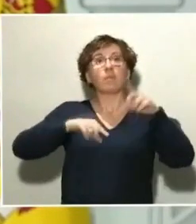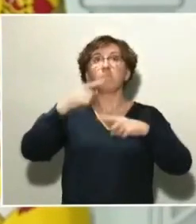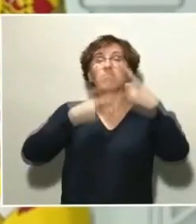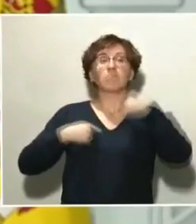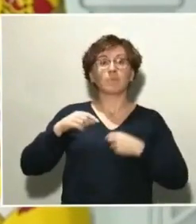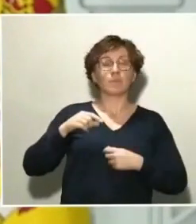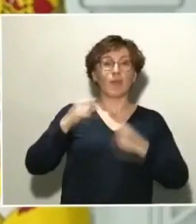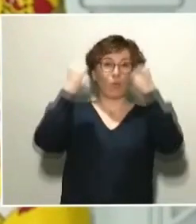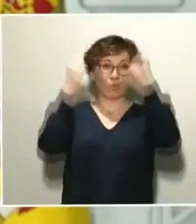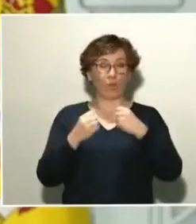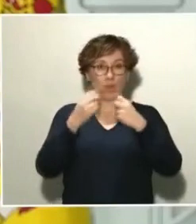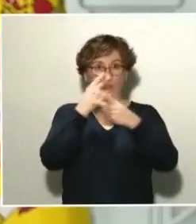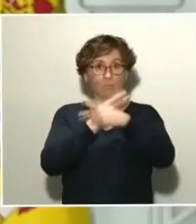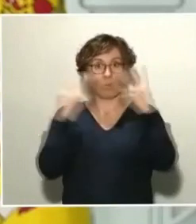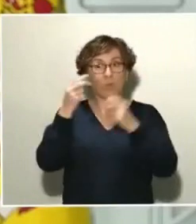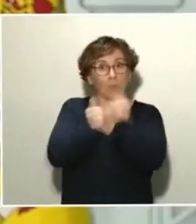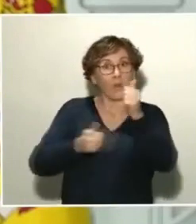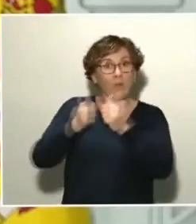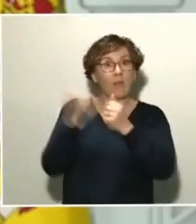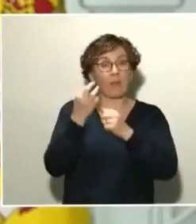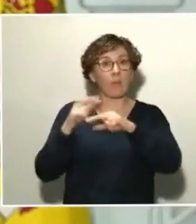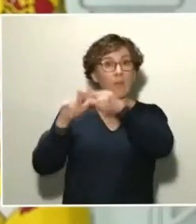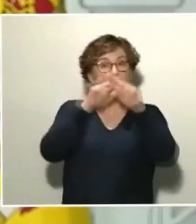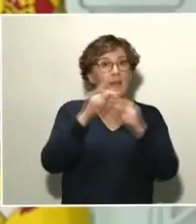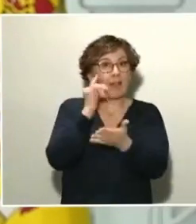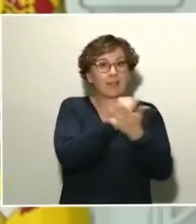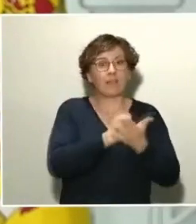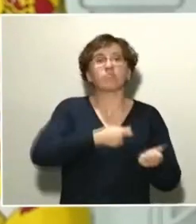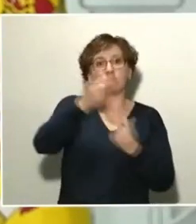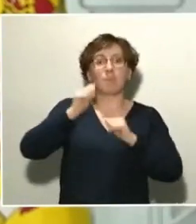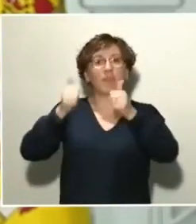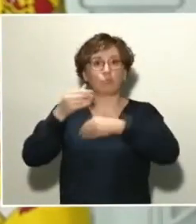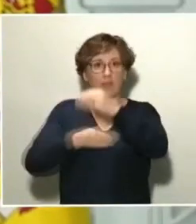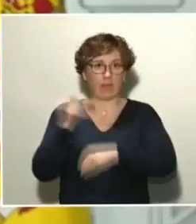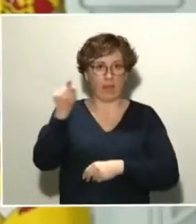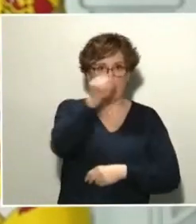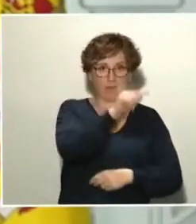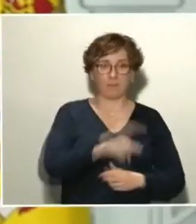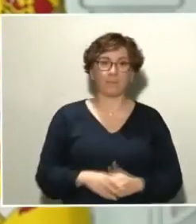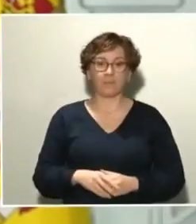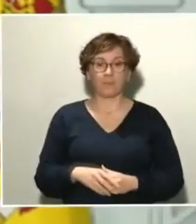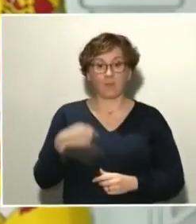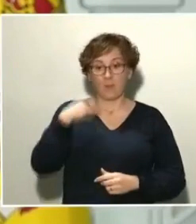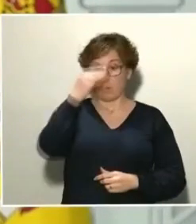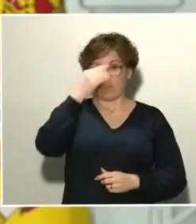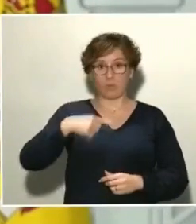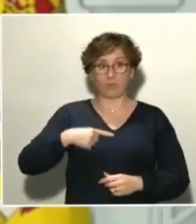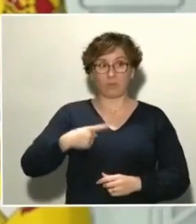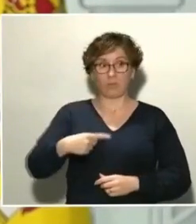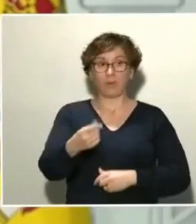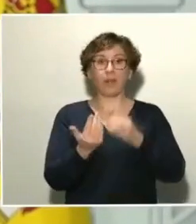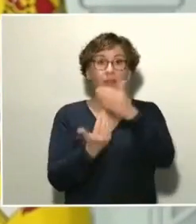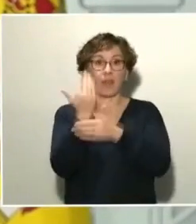sea más prioritario hacerlos. Ahí empezaremos, por ahí empezaremos a hacerlos. Yo creo que en los próximos días podremos empezar a ver cómo se